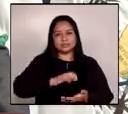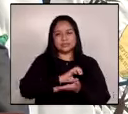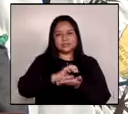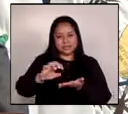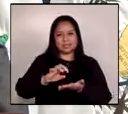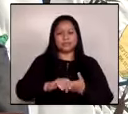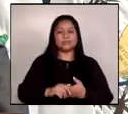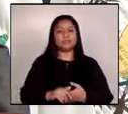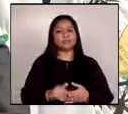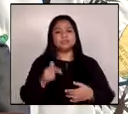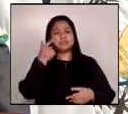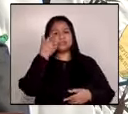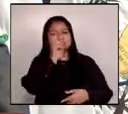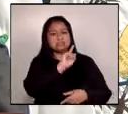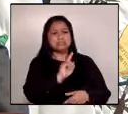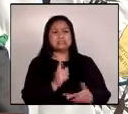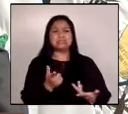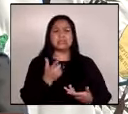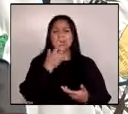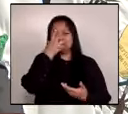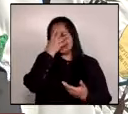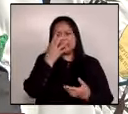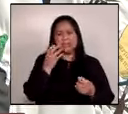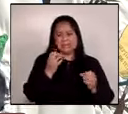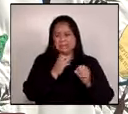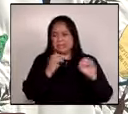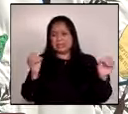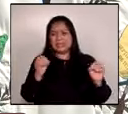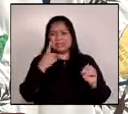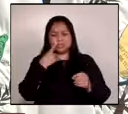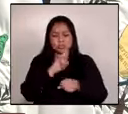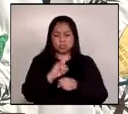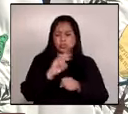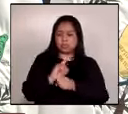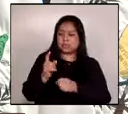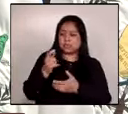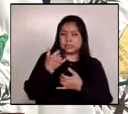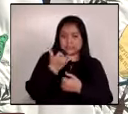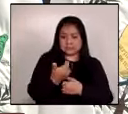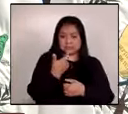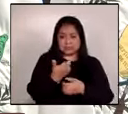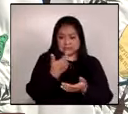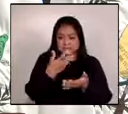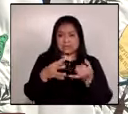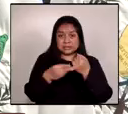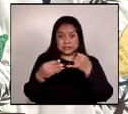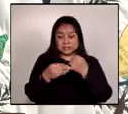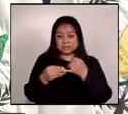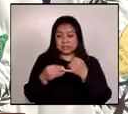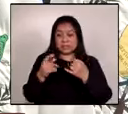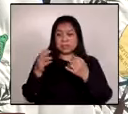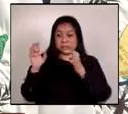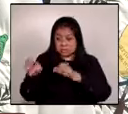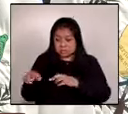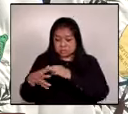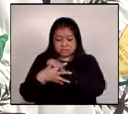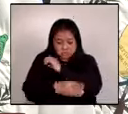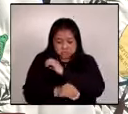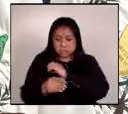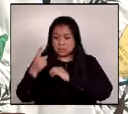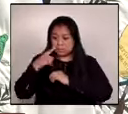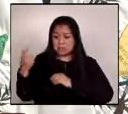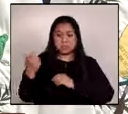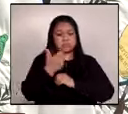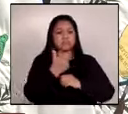Sin ningún escrúpulo, usaron el dinero de gente pobre para llevar los